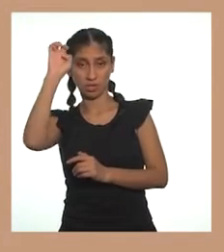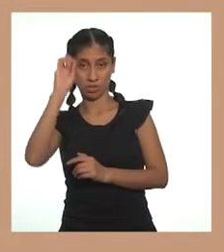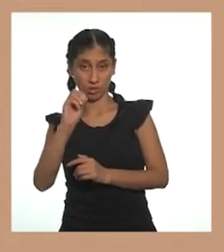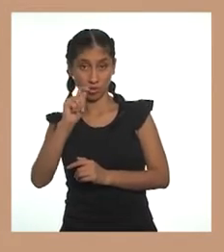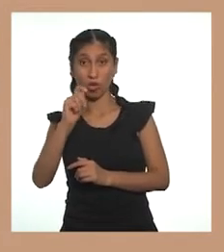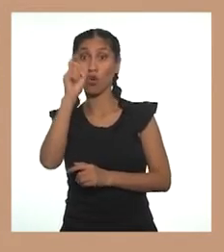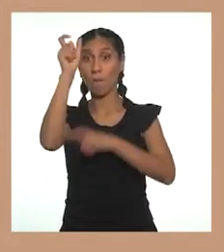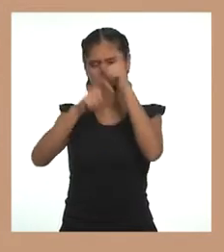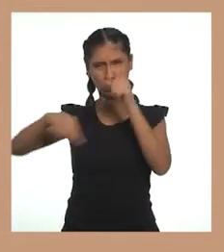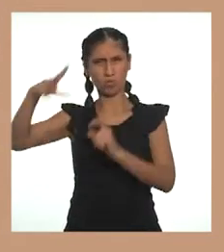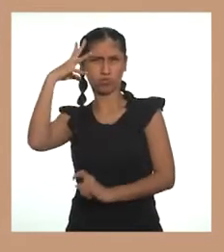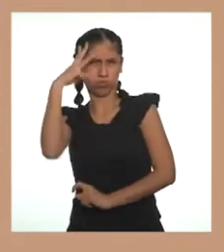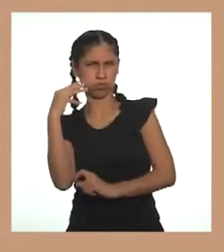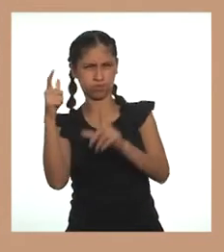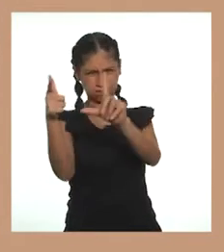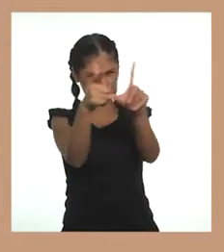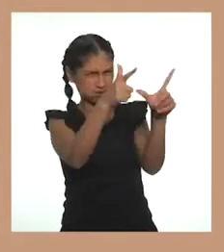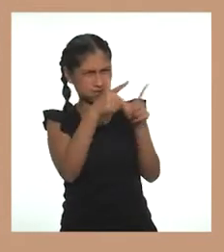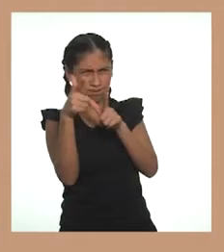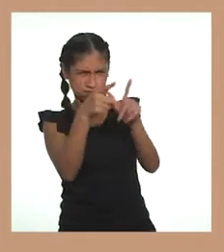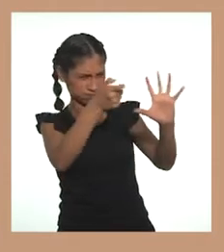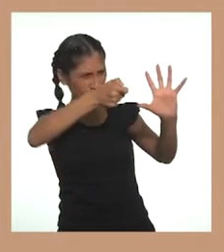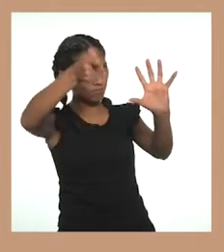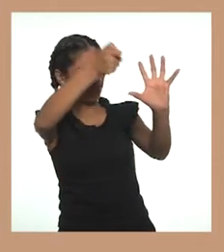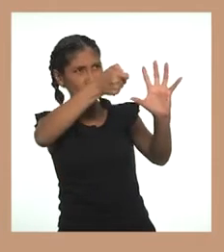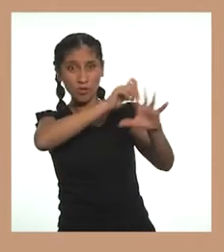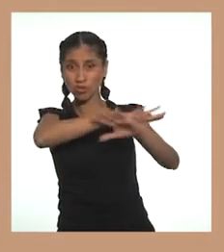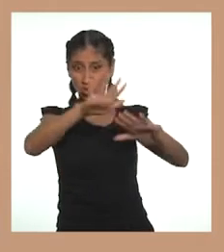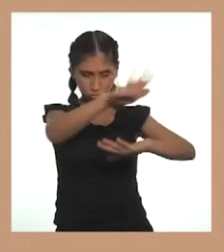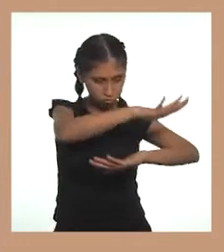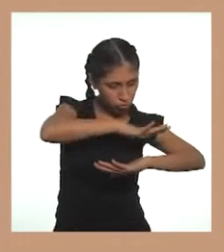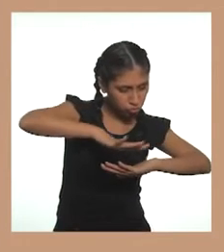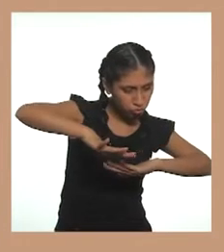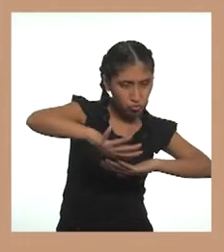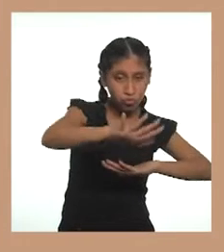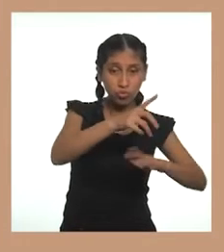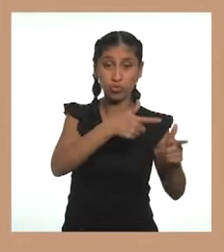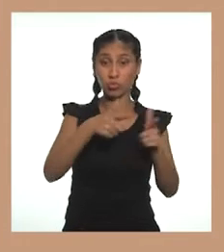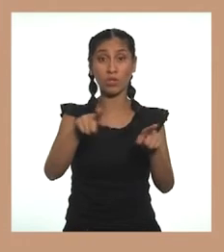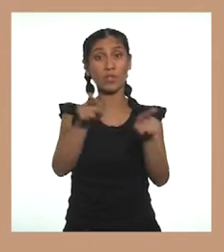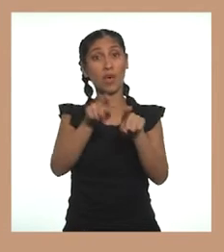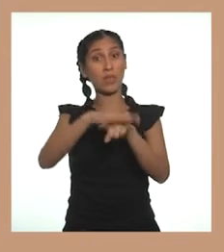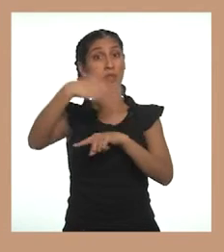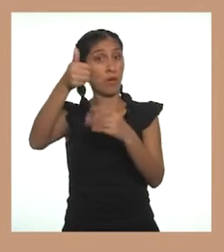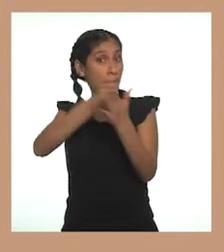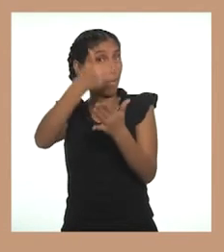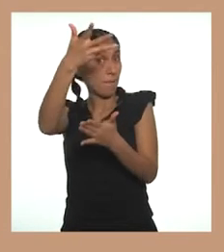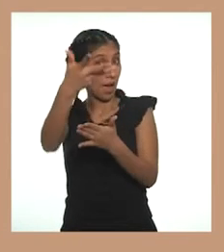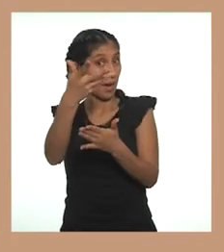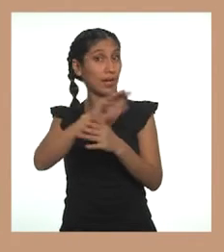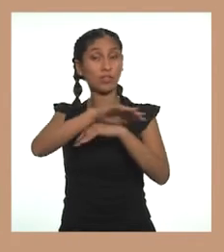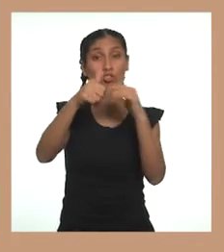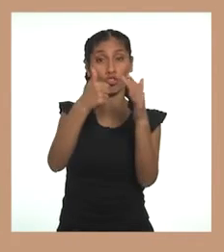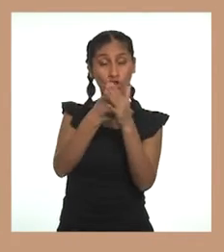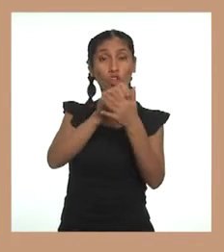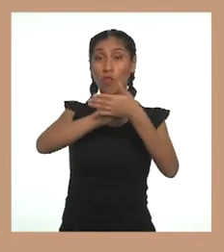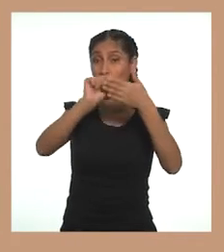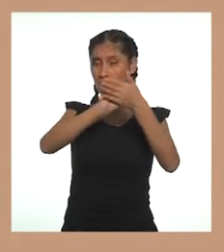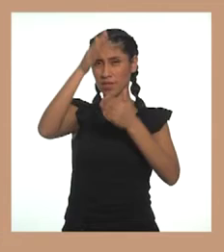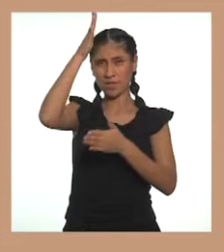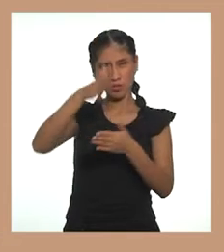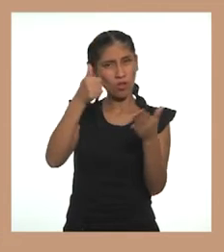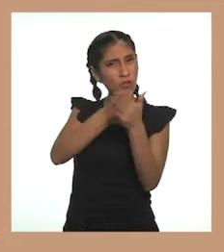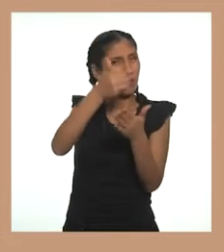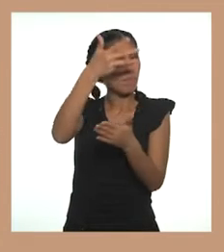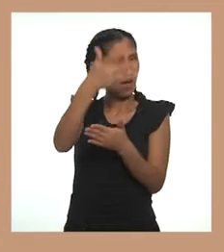altamente calificado para operar y mantener el sistema y de pagos oportunos a través de tus recibos mensuales por los